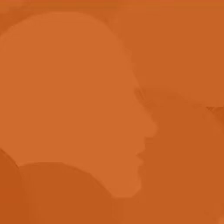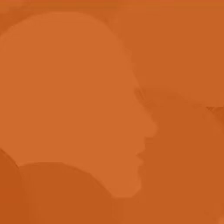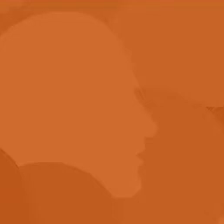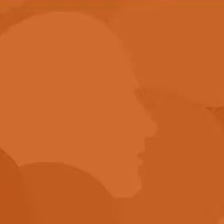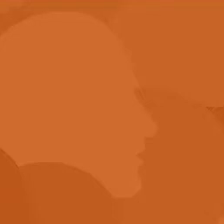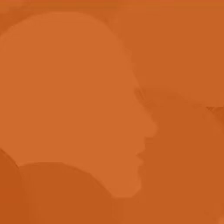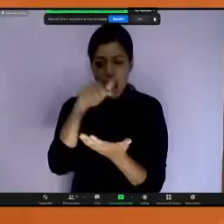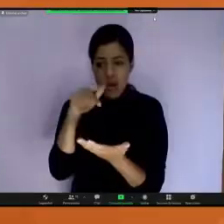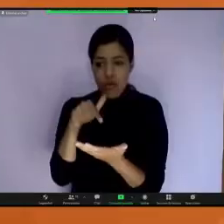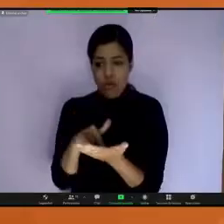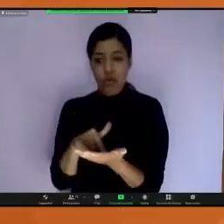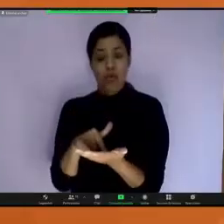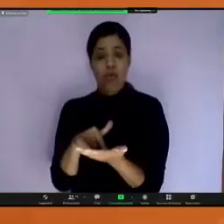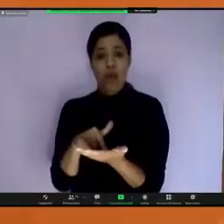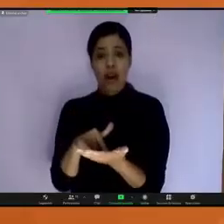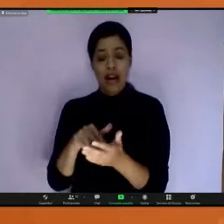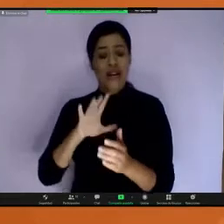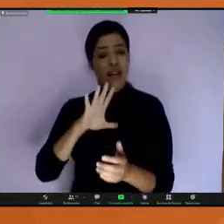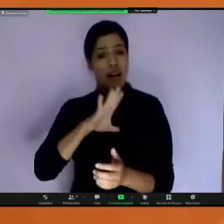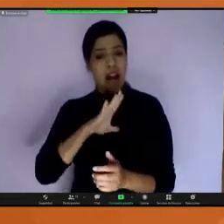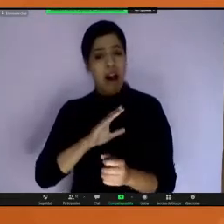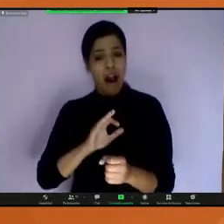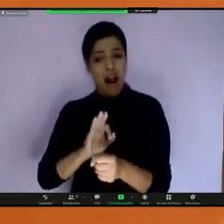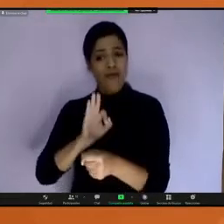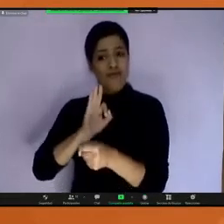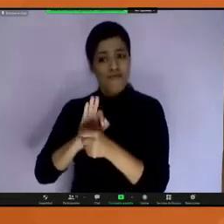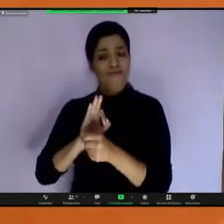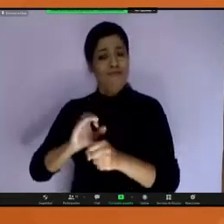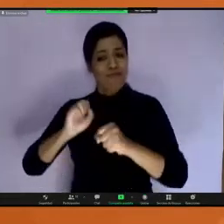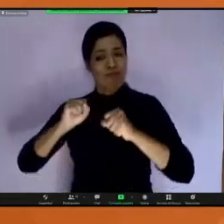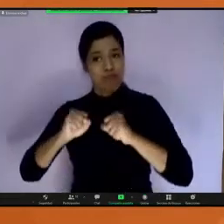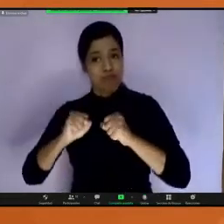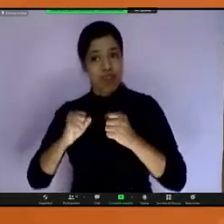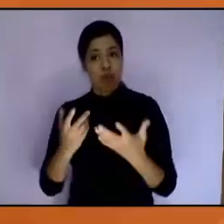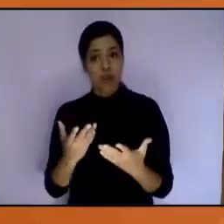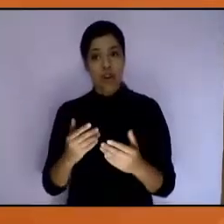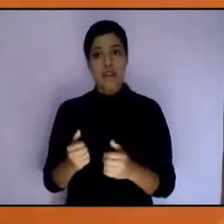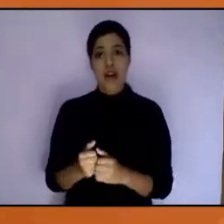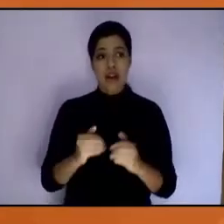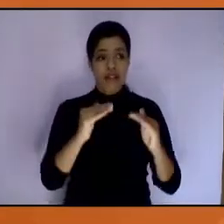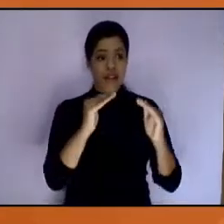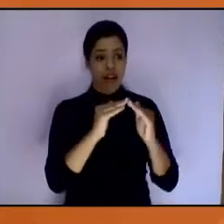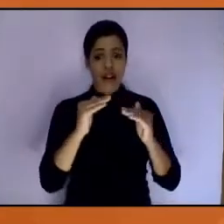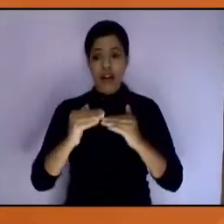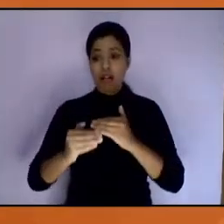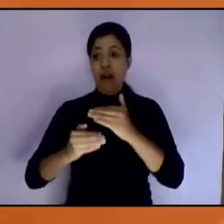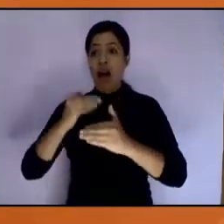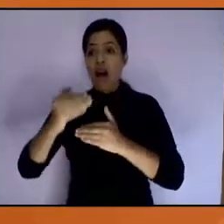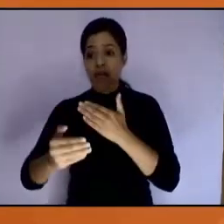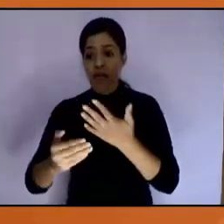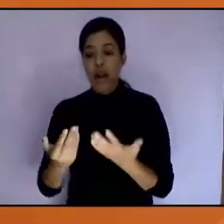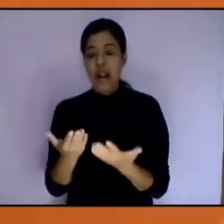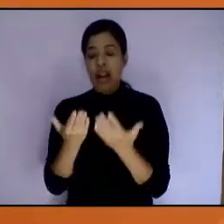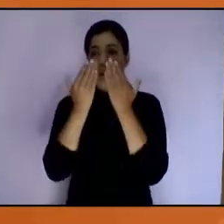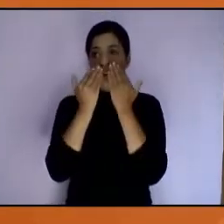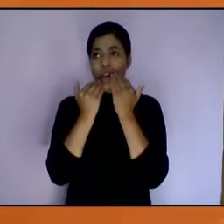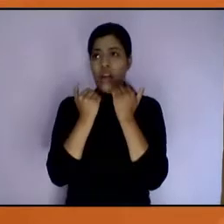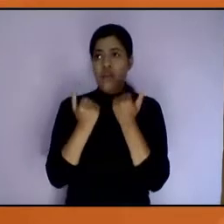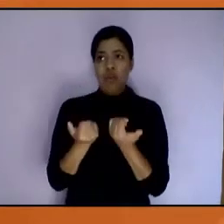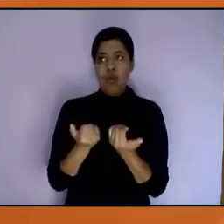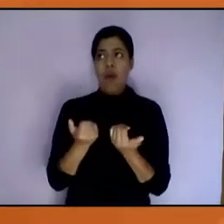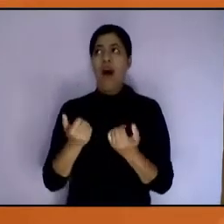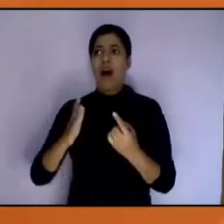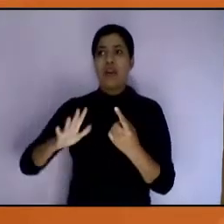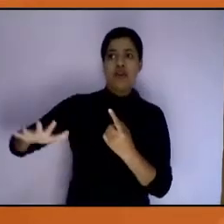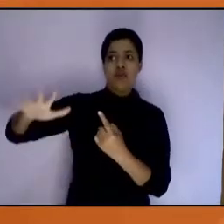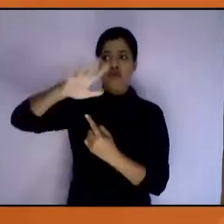entorno donde sabemos que tenemos seguridad al salir de nuestra casa, que no estamos siendo vulnerados por, ni por el entorno, ni por las